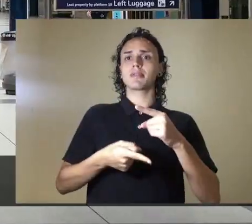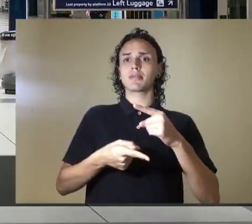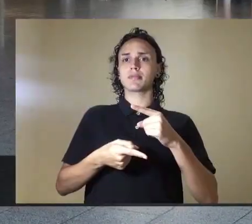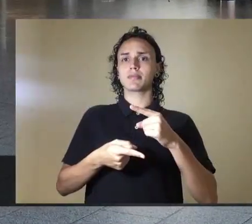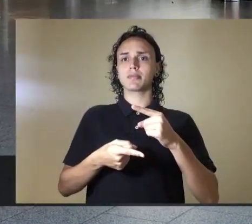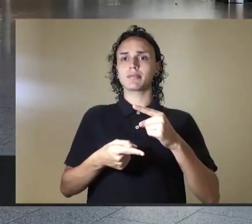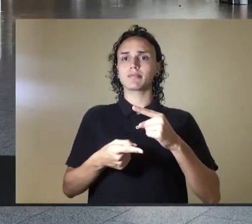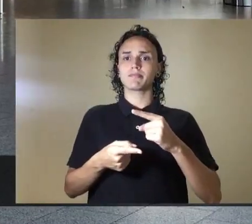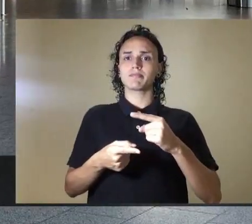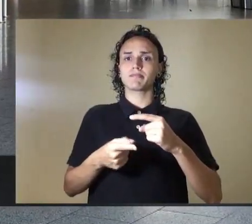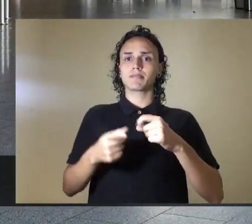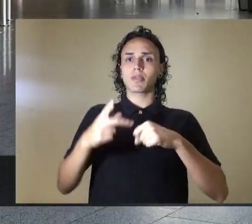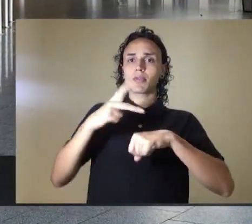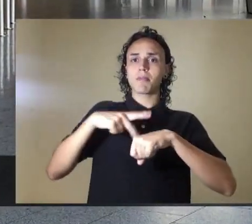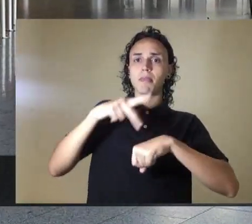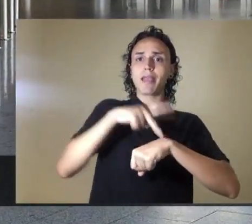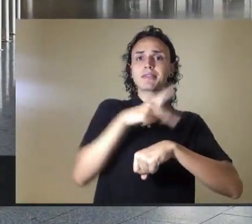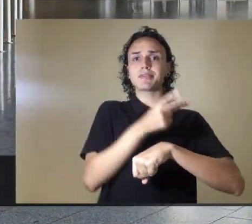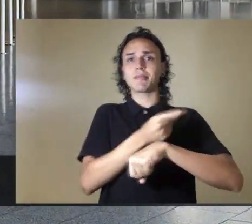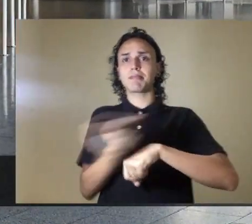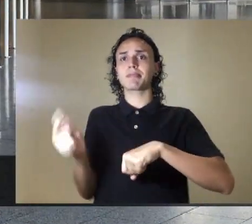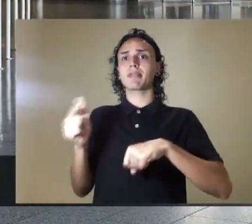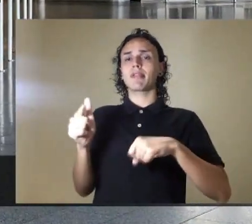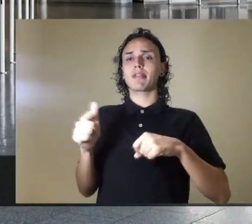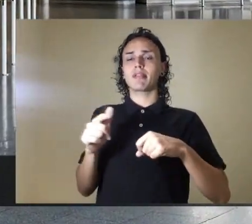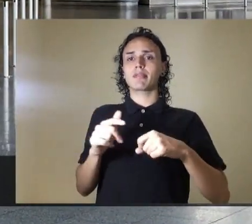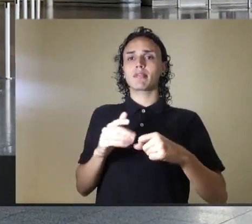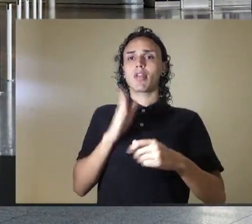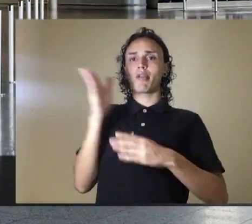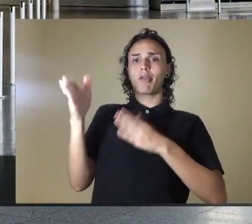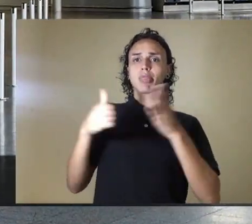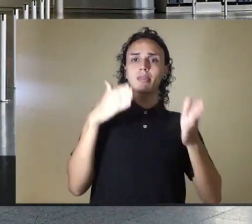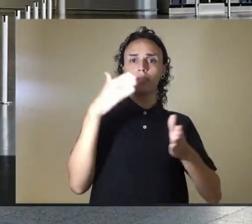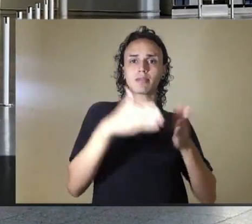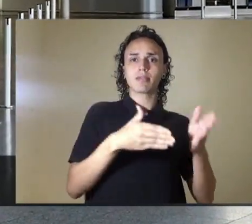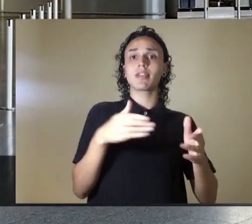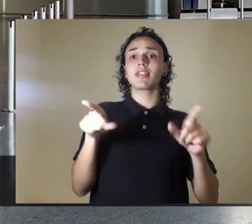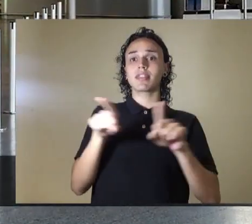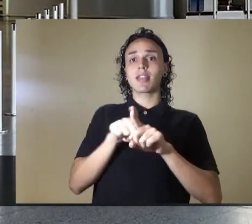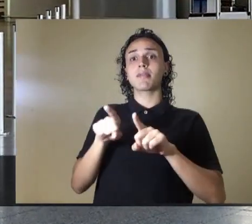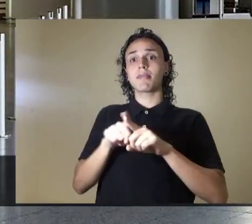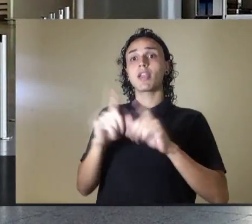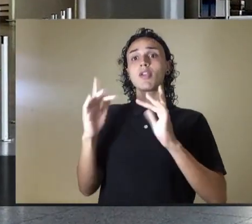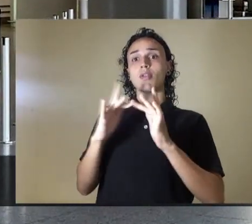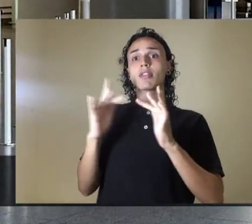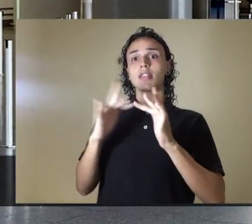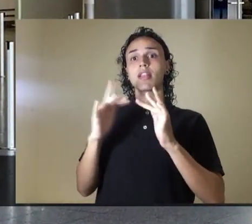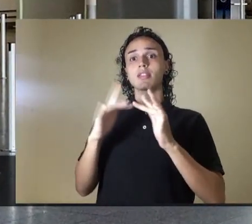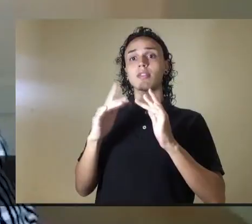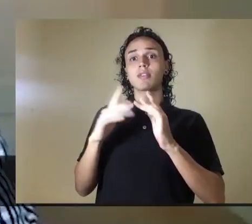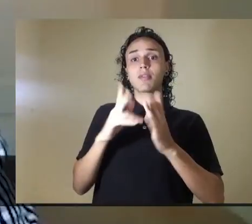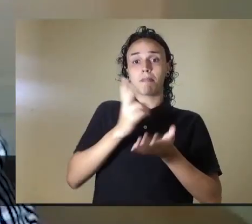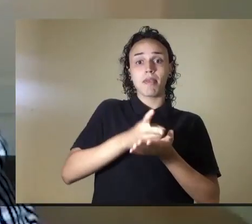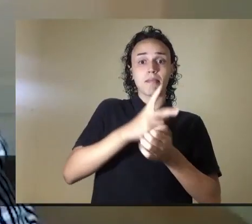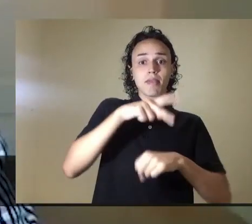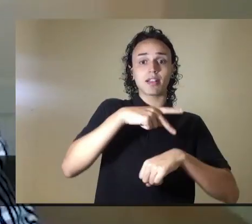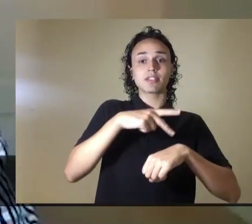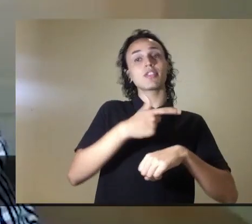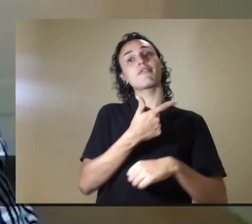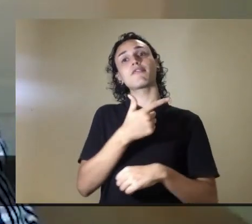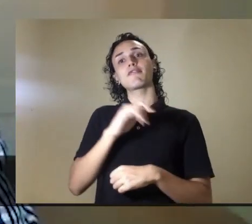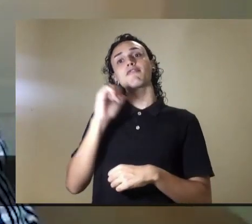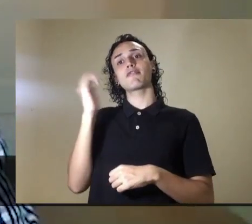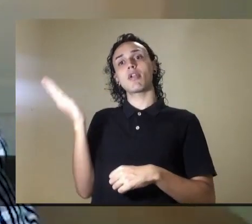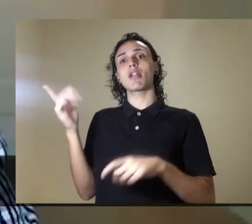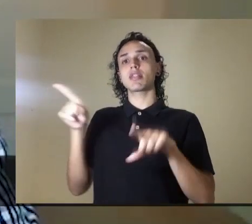alguna medida entre países en función de evitar el intercambio de personas, de viajeros. Medidas de